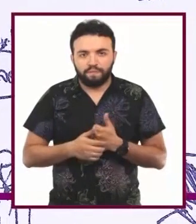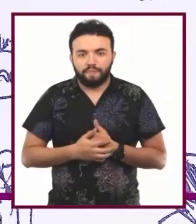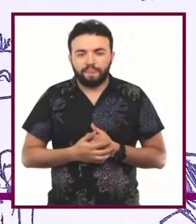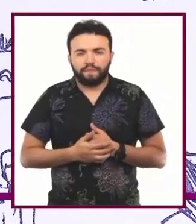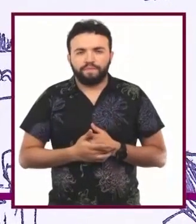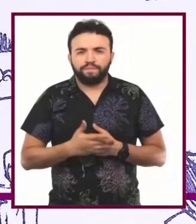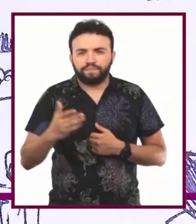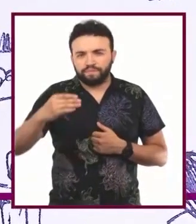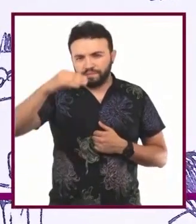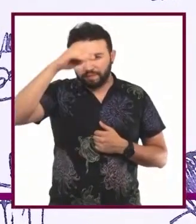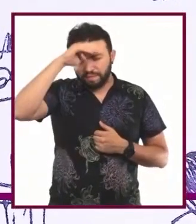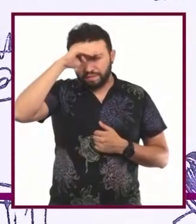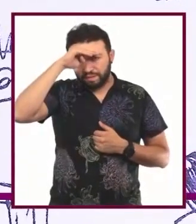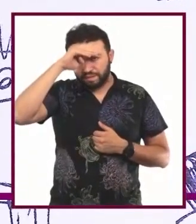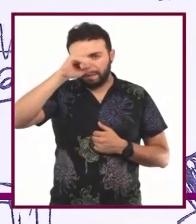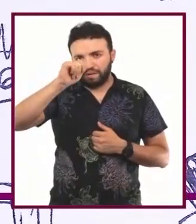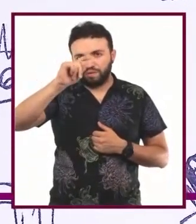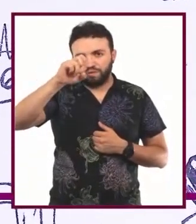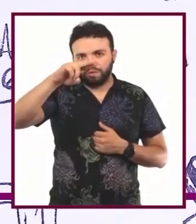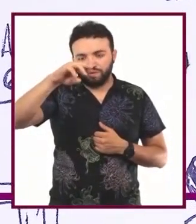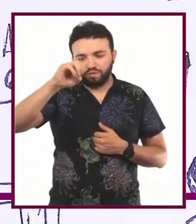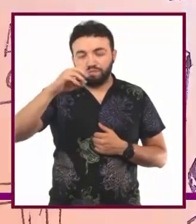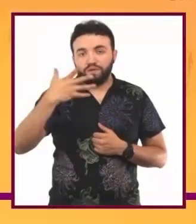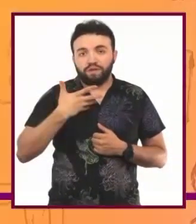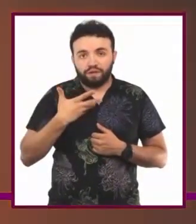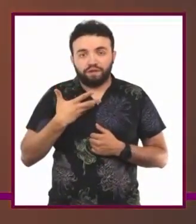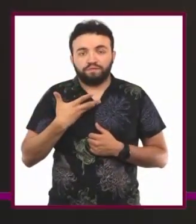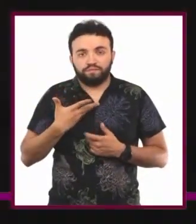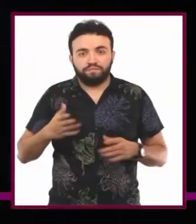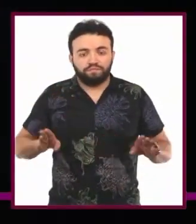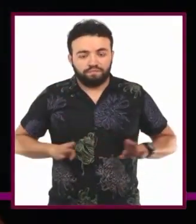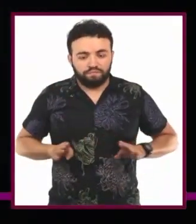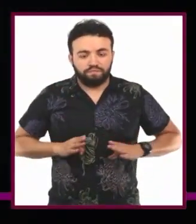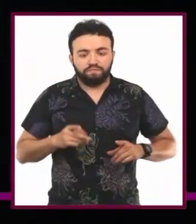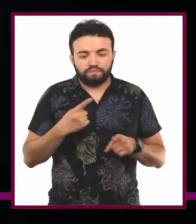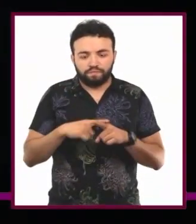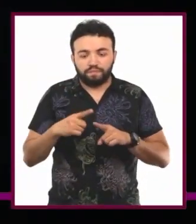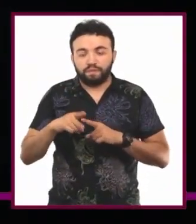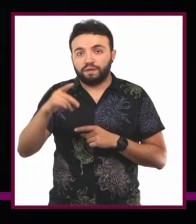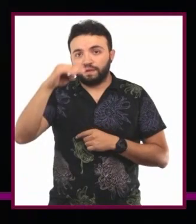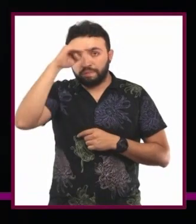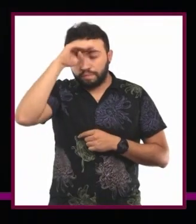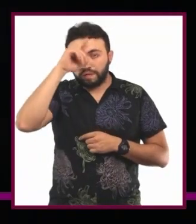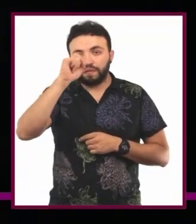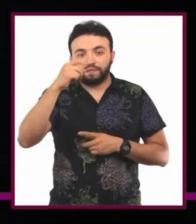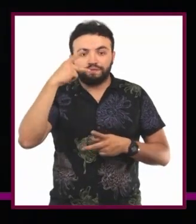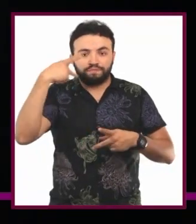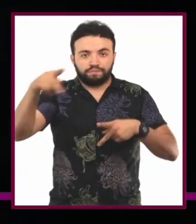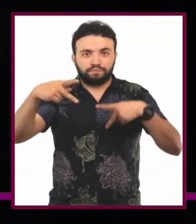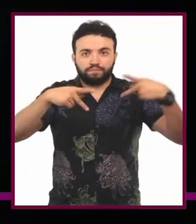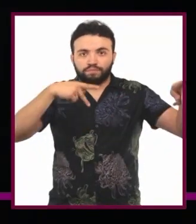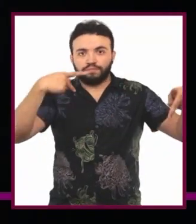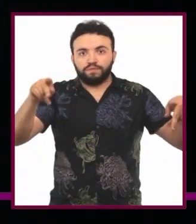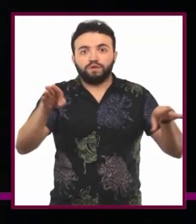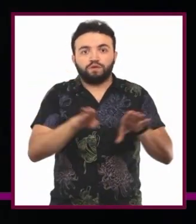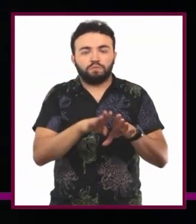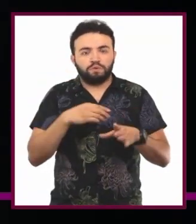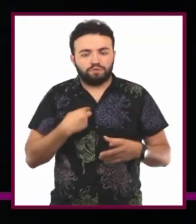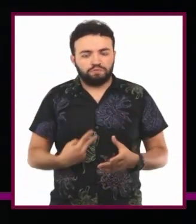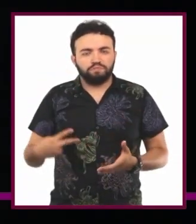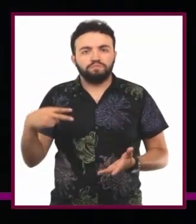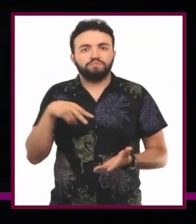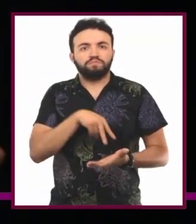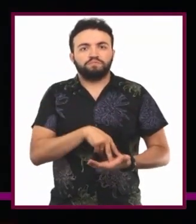Un pensamiento autónomo tiene ciertas características. Para empezar, es un pensamiento propio que implica una toma de